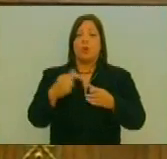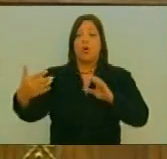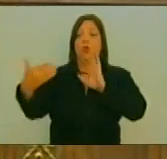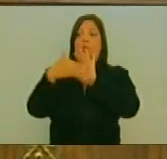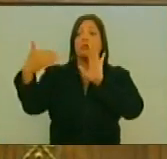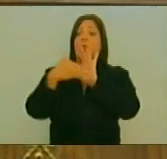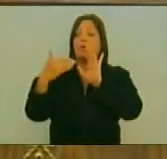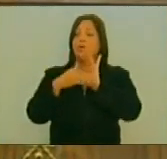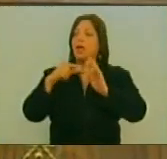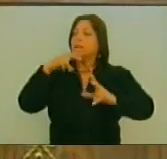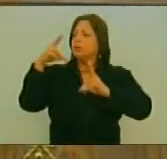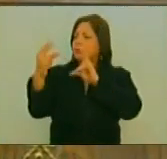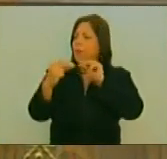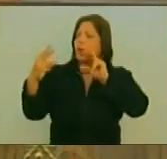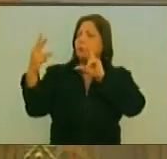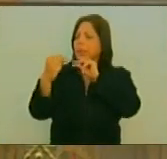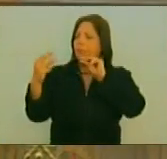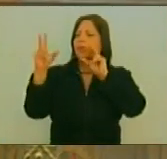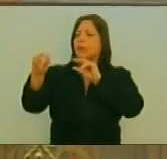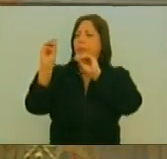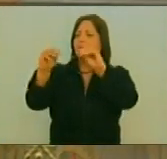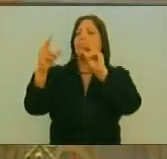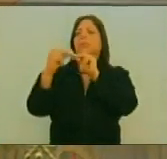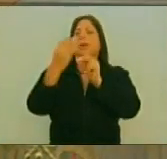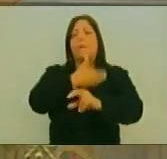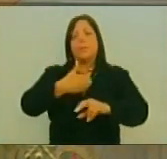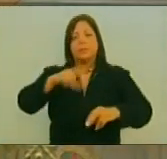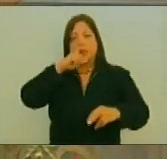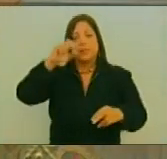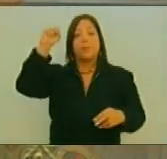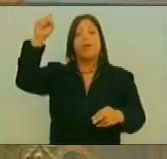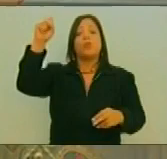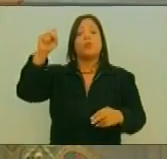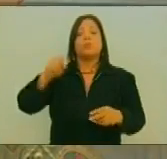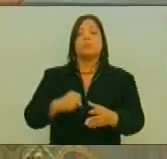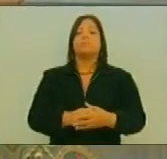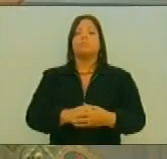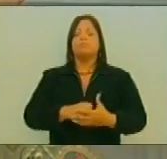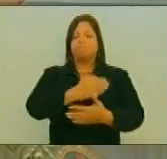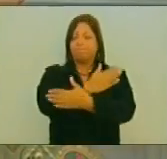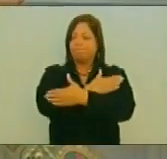Gobierno Siempre Al Diálogo Y A La Paz Nuestro Presidente Obrero Nicolás Maduro